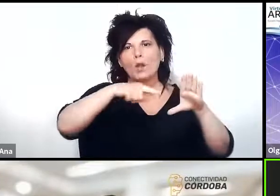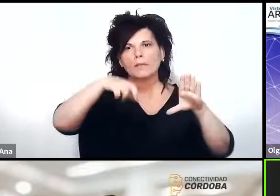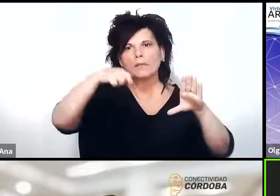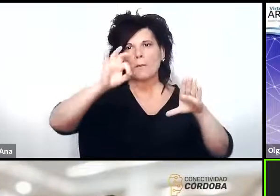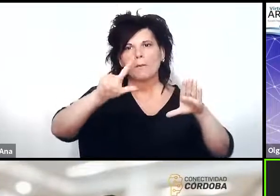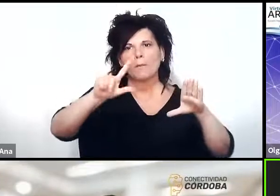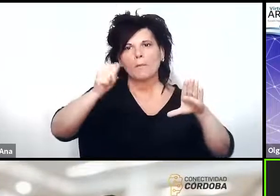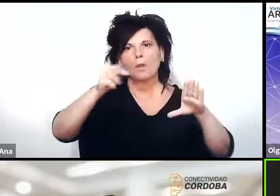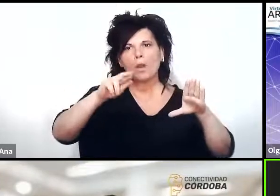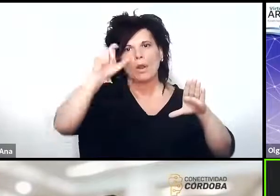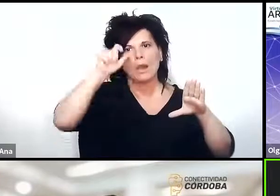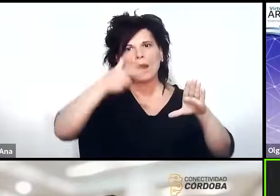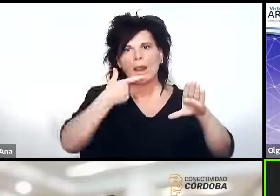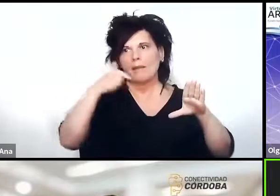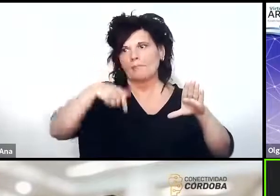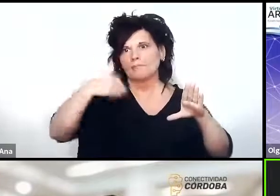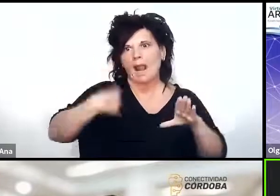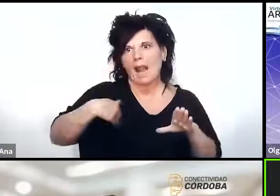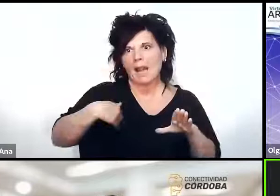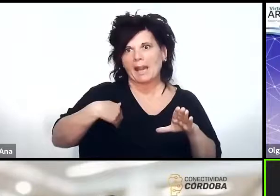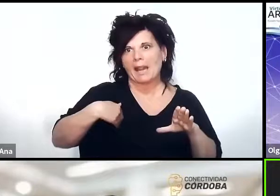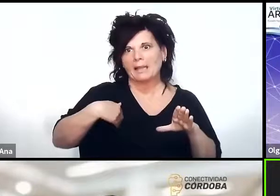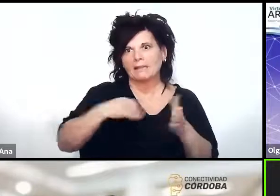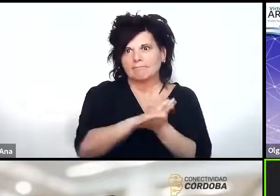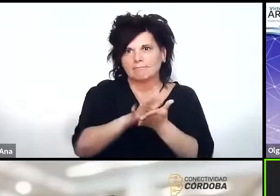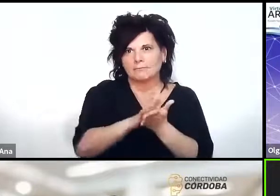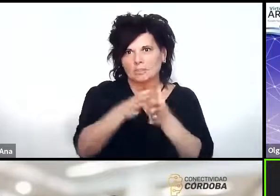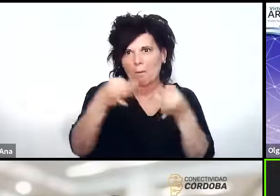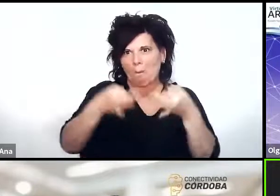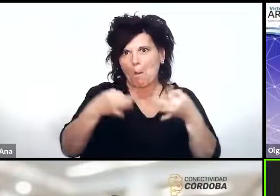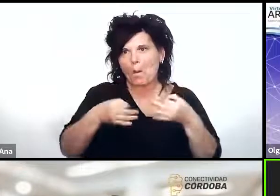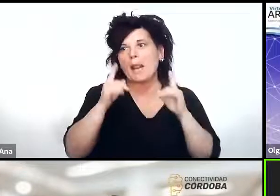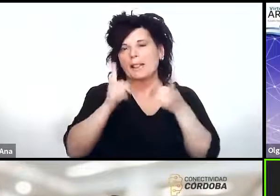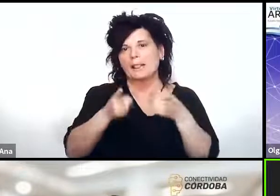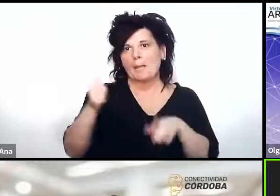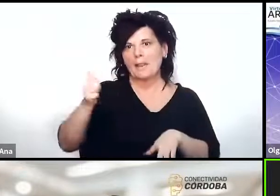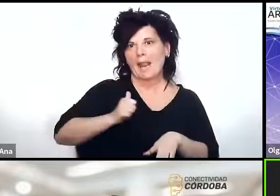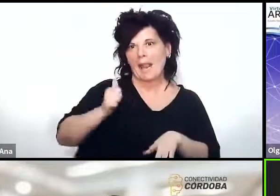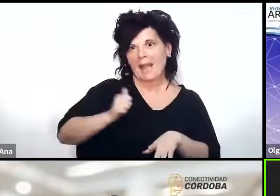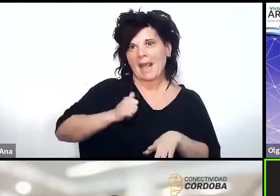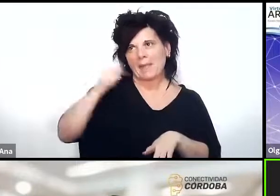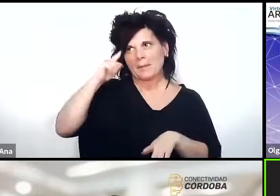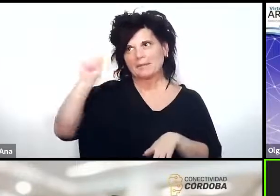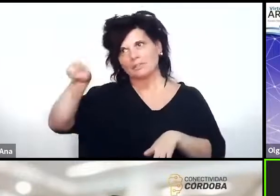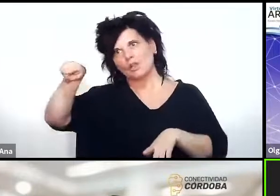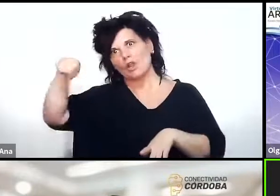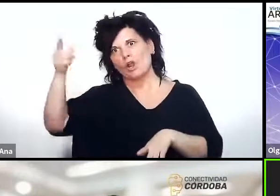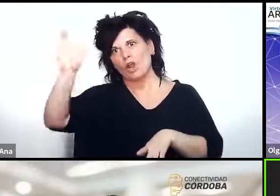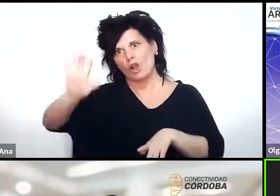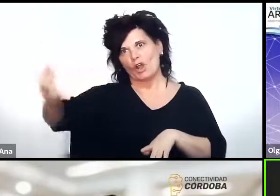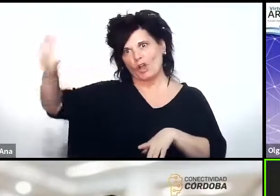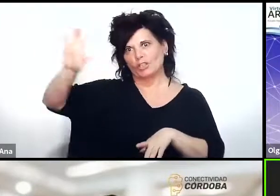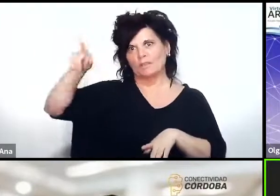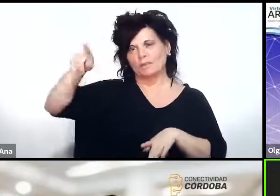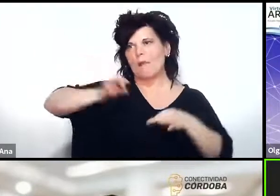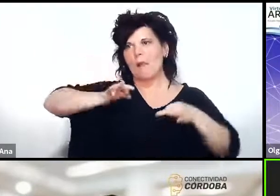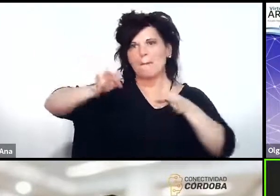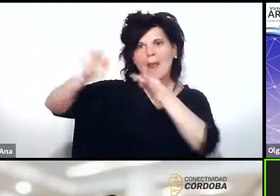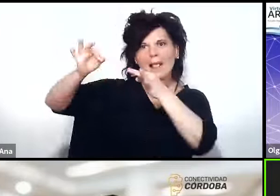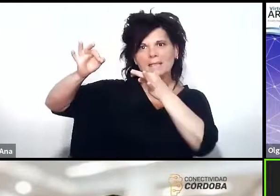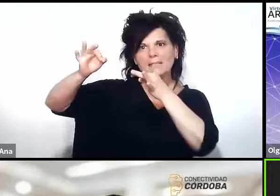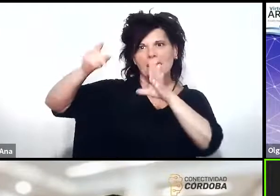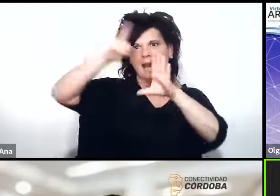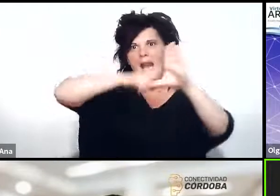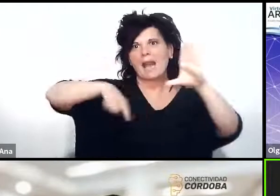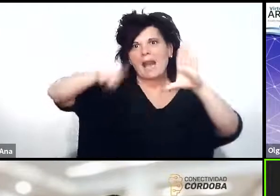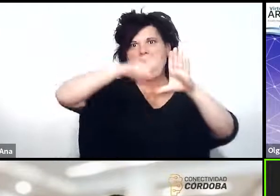condiciones muy muy buenas lo mismo que Canadá si lo pensás del otro lado del otro polo para llegar a esas órbitas polares está